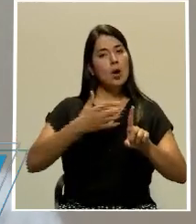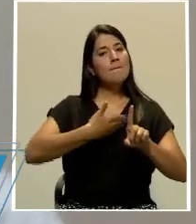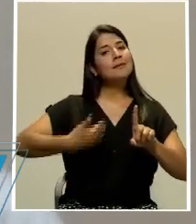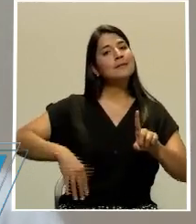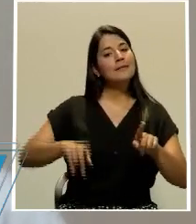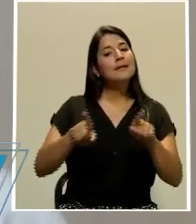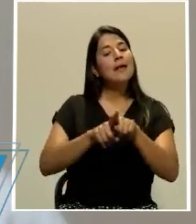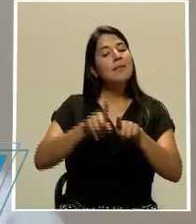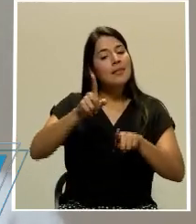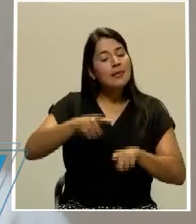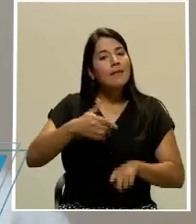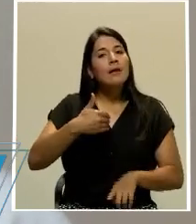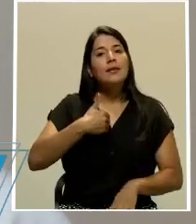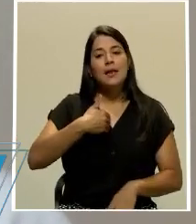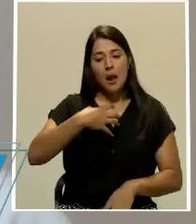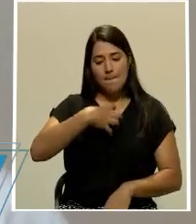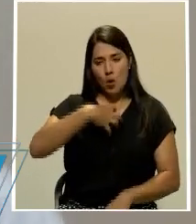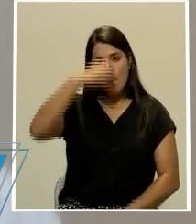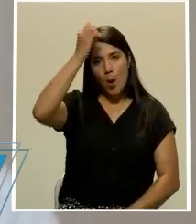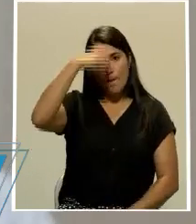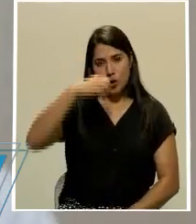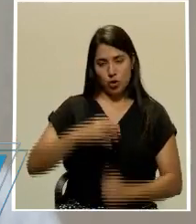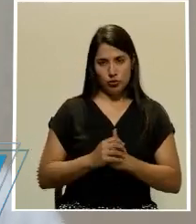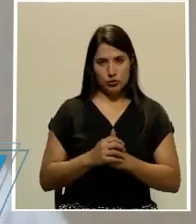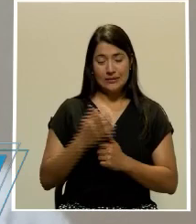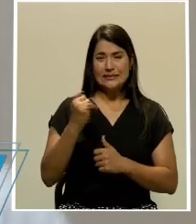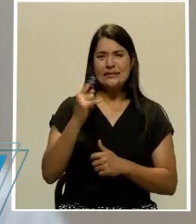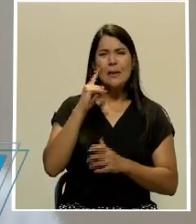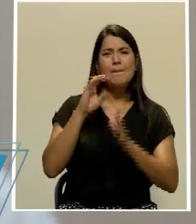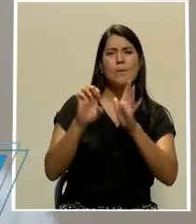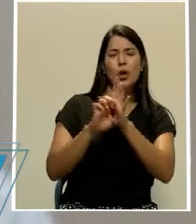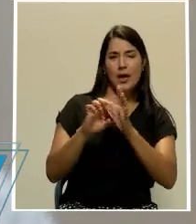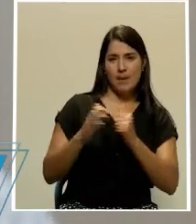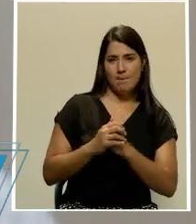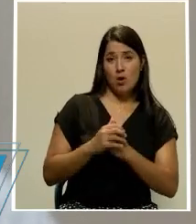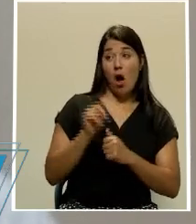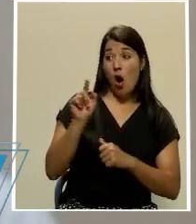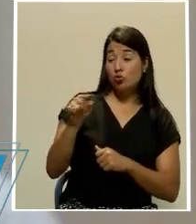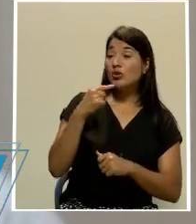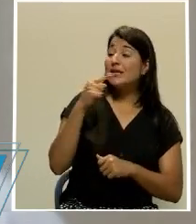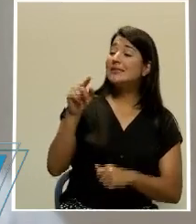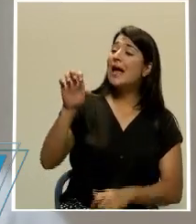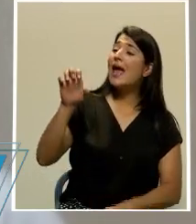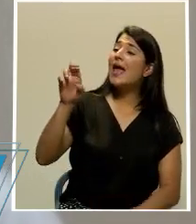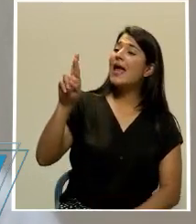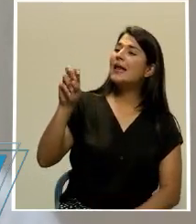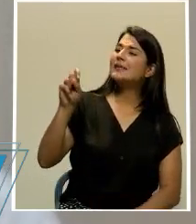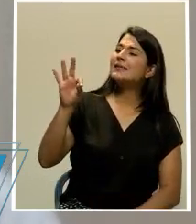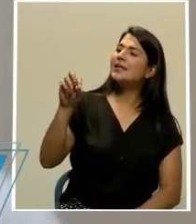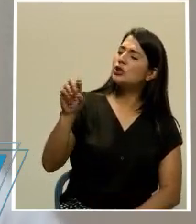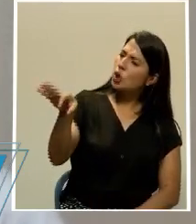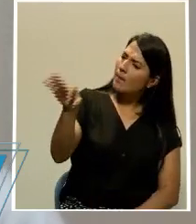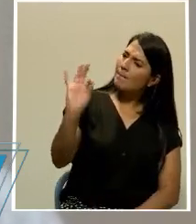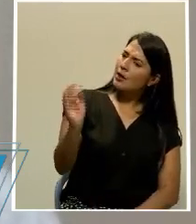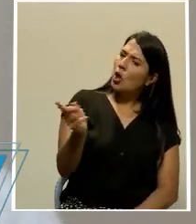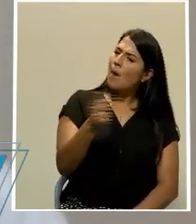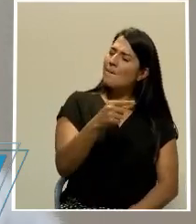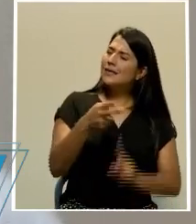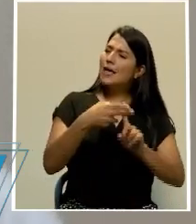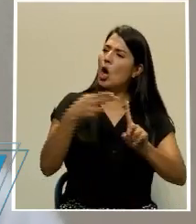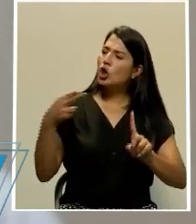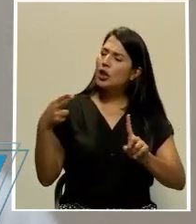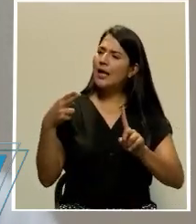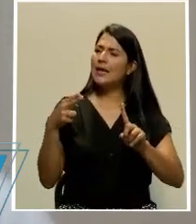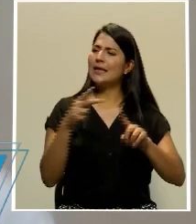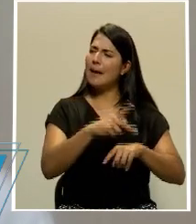que aquí el presidente de la República, si a usted alguien le dice, don Ernesto, le invito a que vaya a un hotel de playa, que vaya en mi